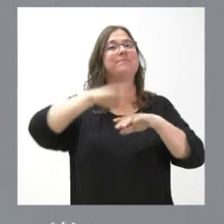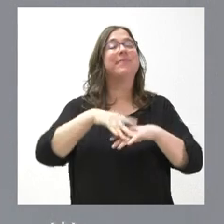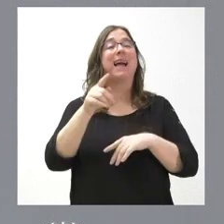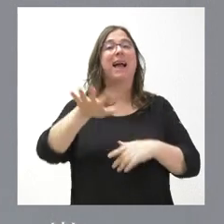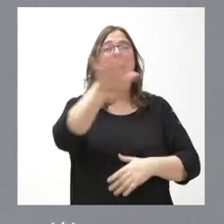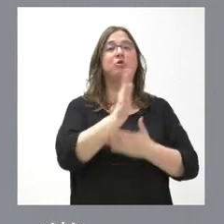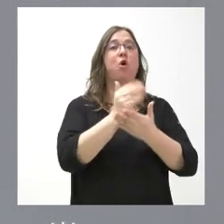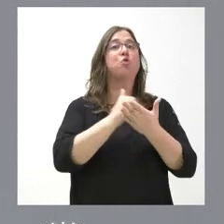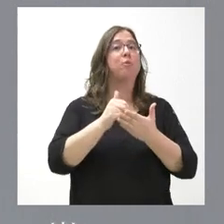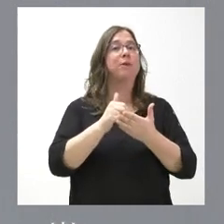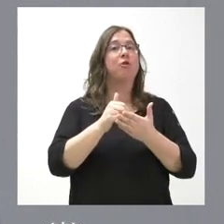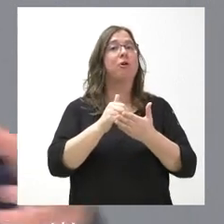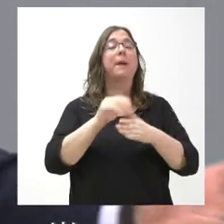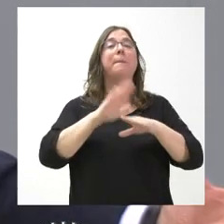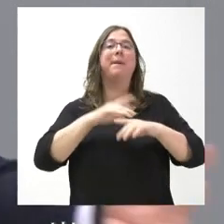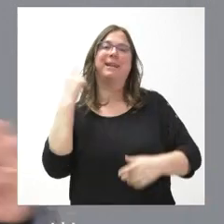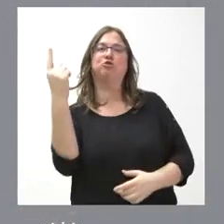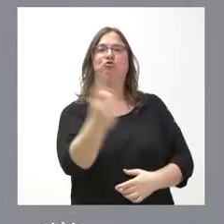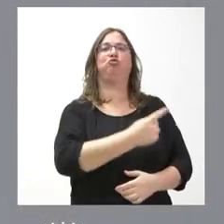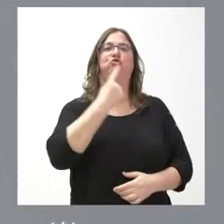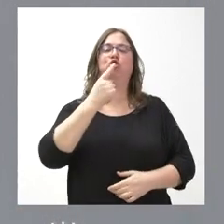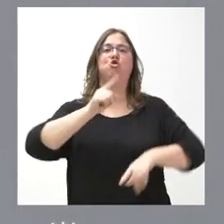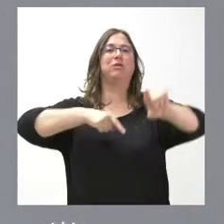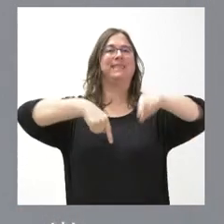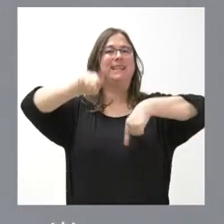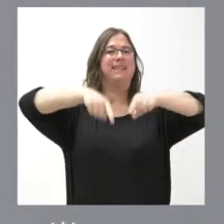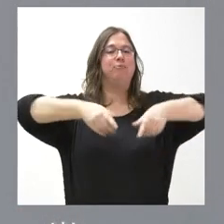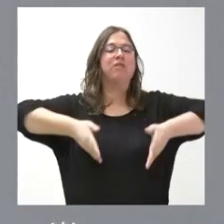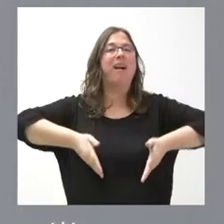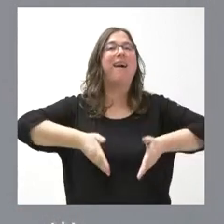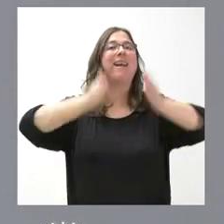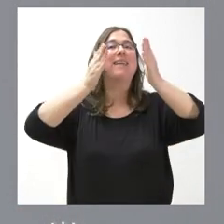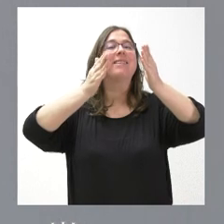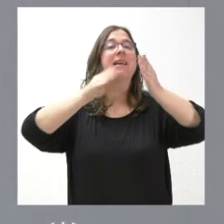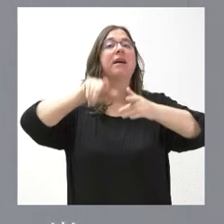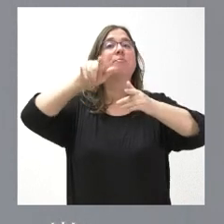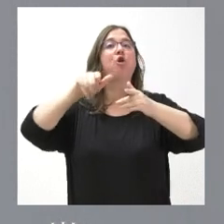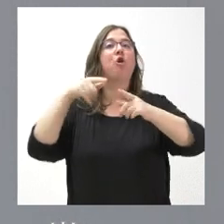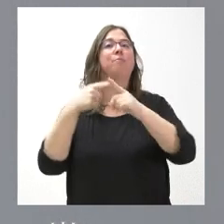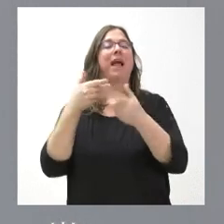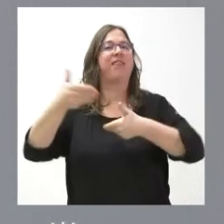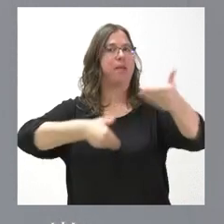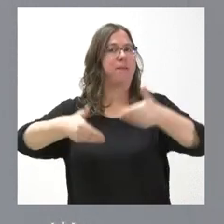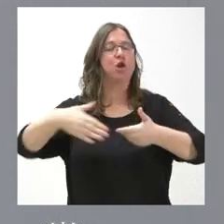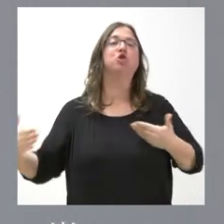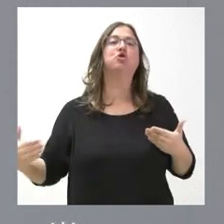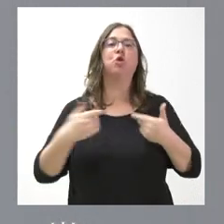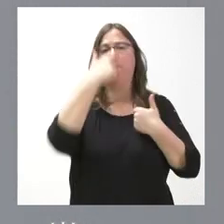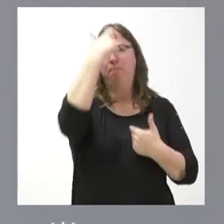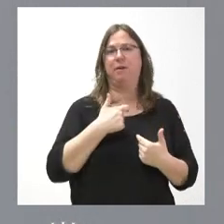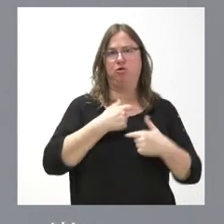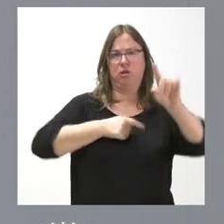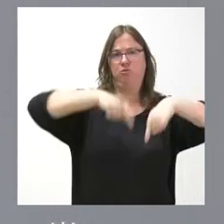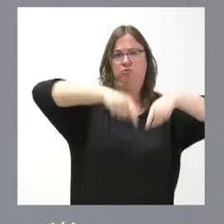autonómico para todo el transporte por carretera de pasajeros, no solamente para el transporte a la demanda, y, por tanto, es algo mucho más